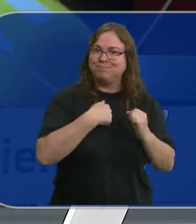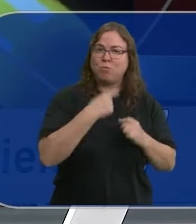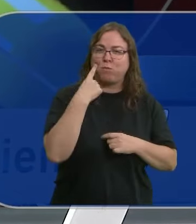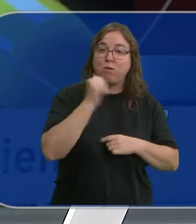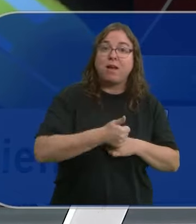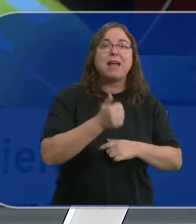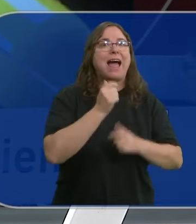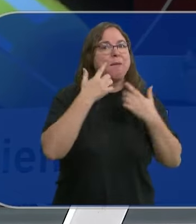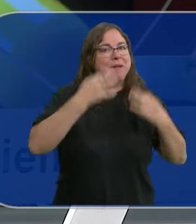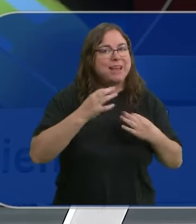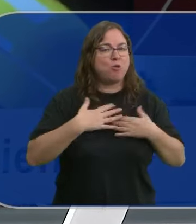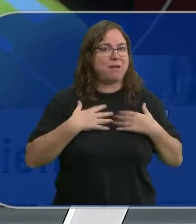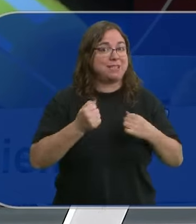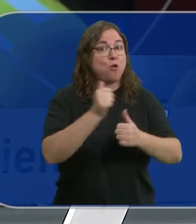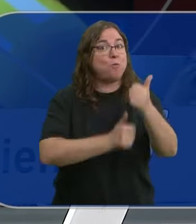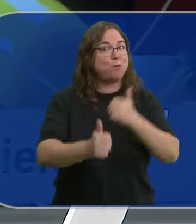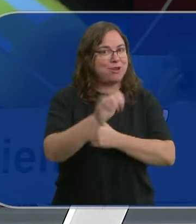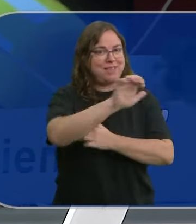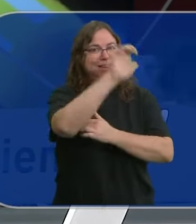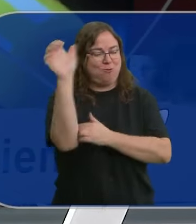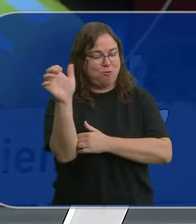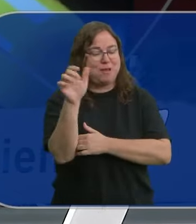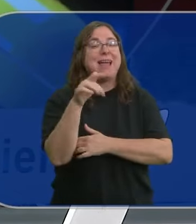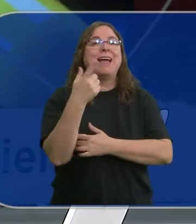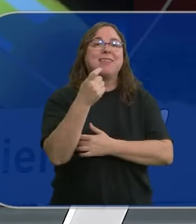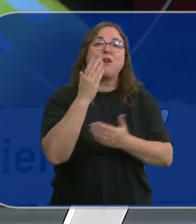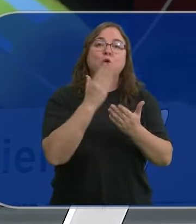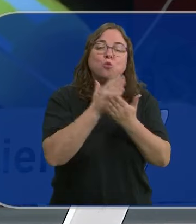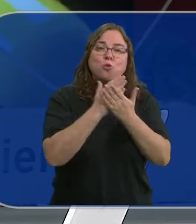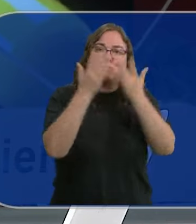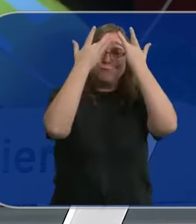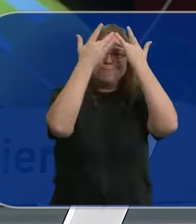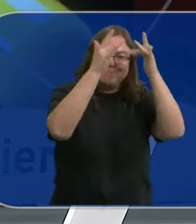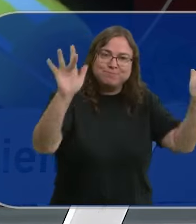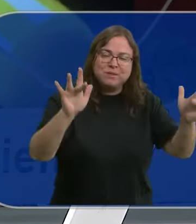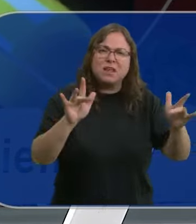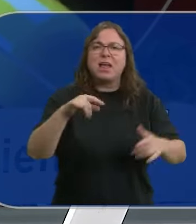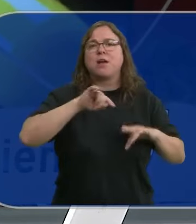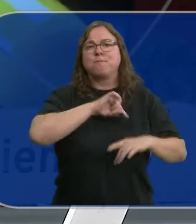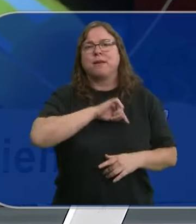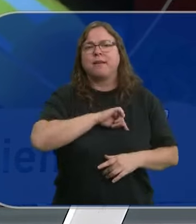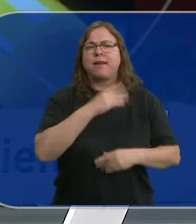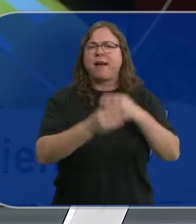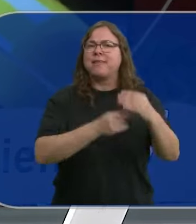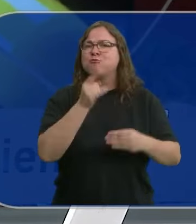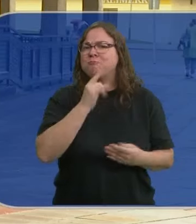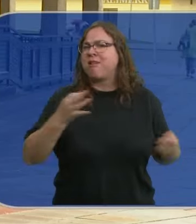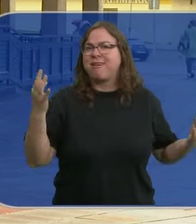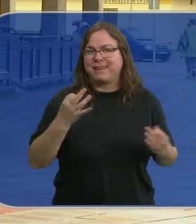prioridad europea. La Universidad de León ha ofrecido un curso para mejorar la concienciación y analizar qué estamos haciendo mal. Mónica Murciego.